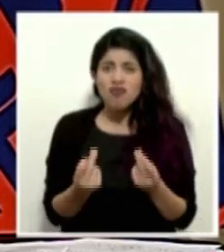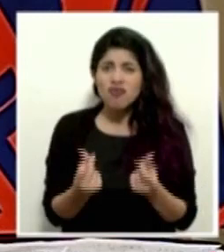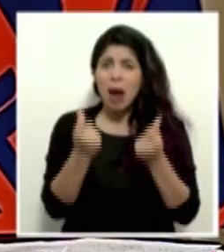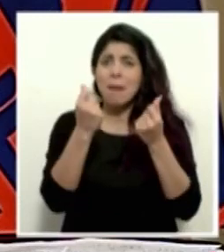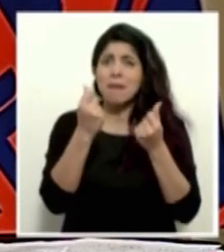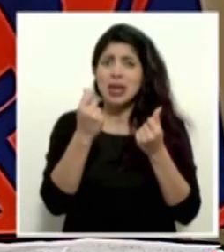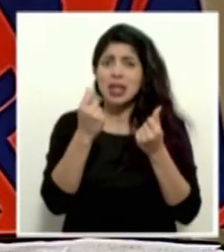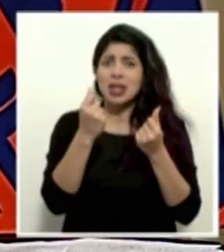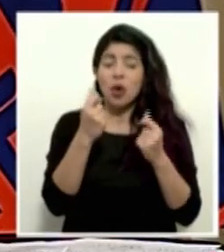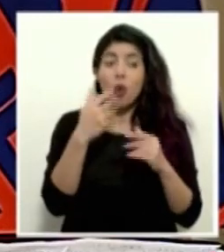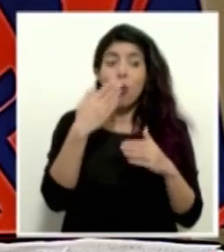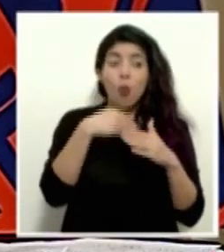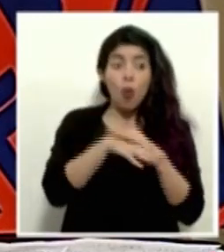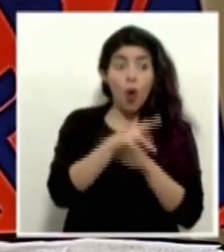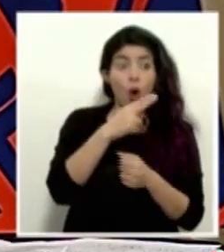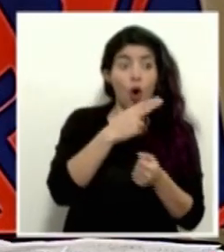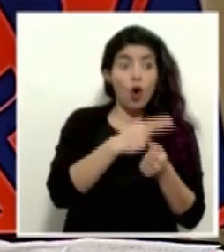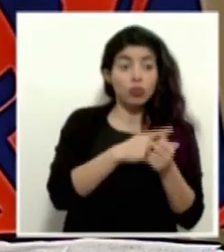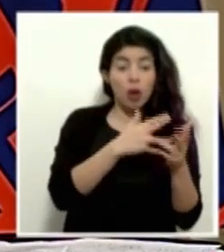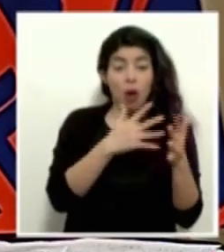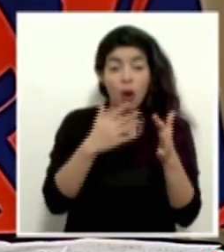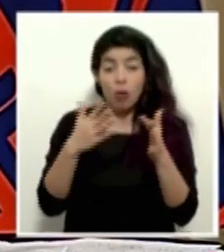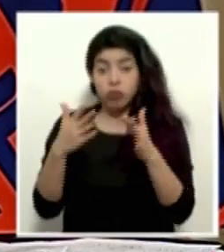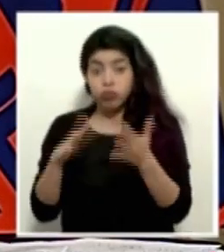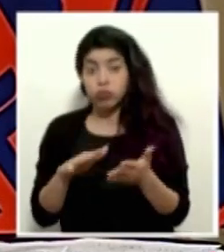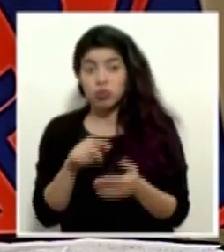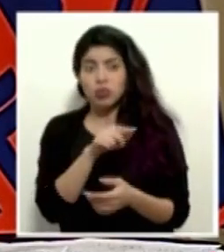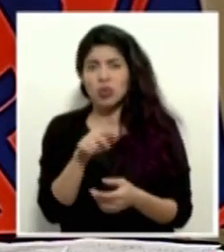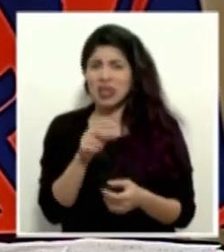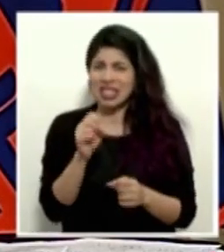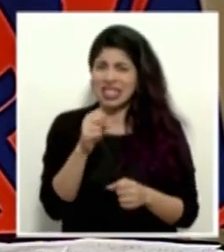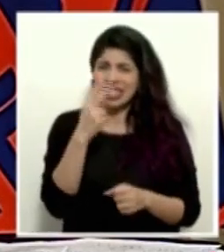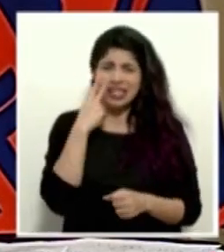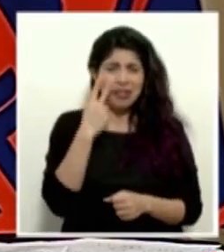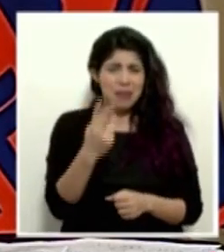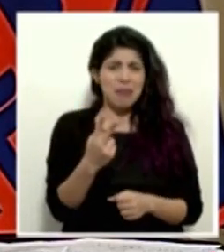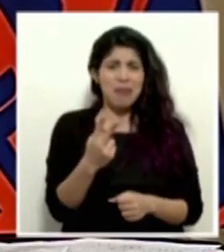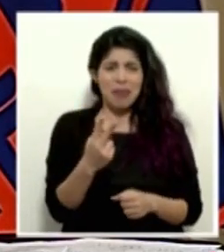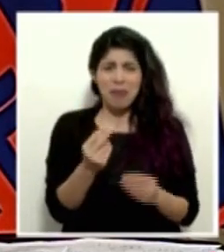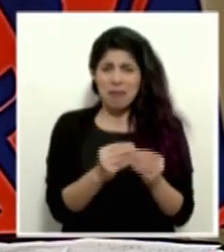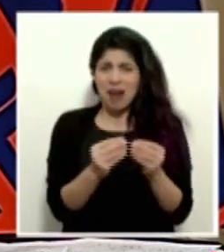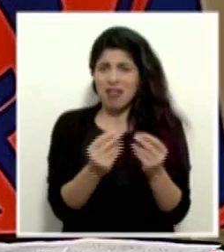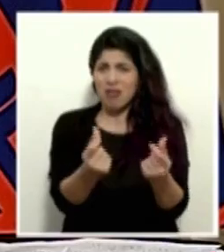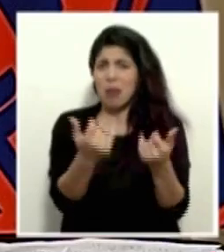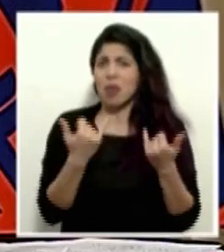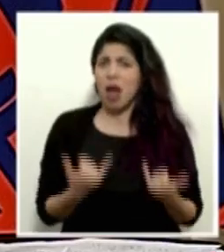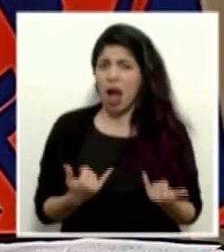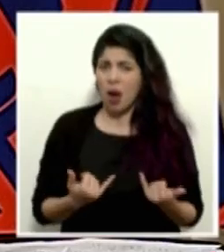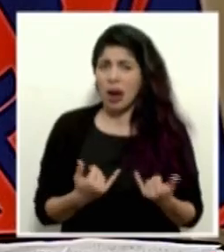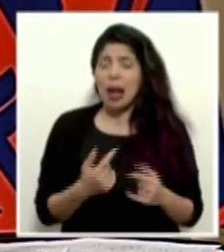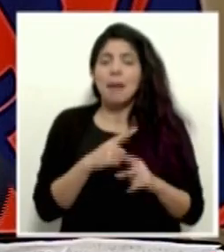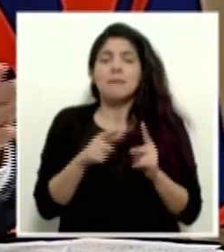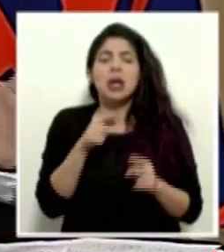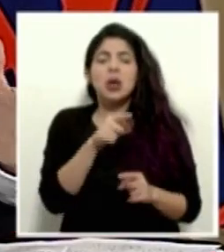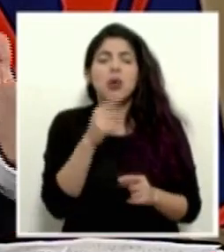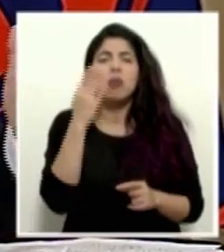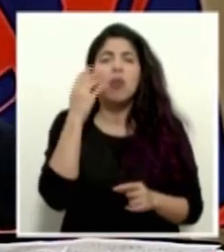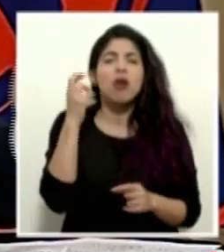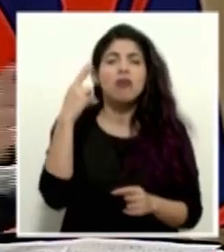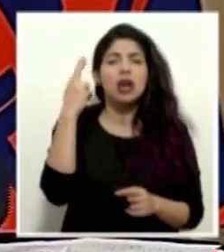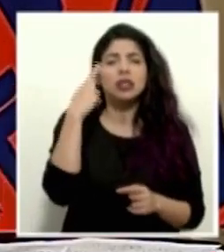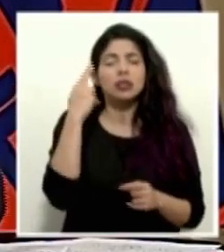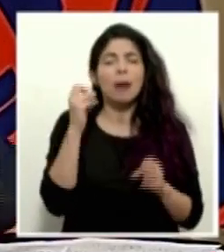evolucionar una vez ingresado en el hospital, sí pareciera ser más rápido ahora, pero de nuevo eso puede ser